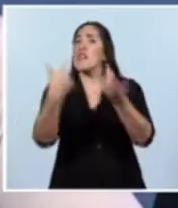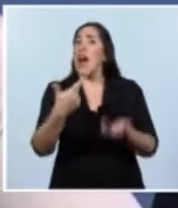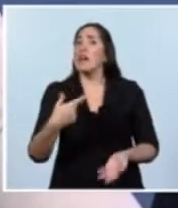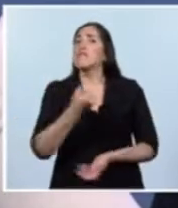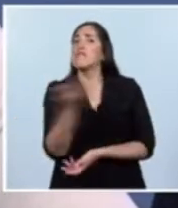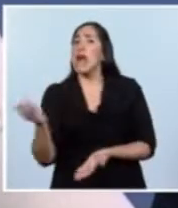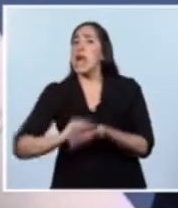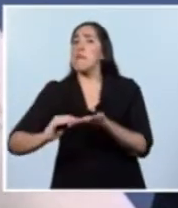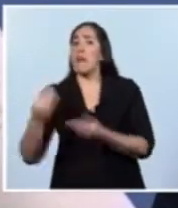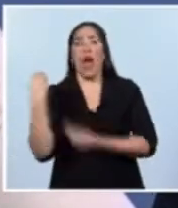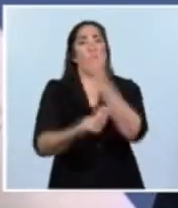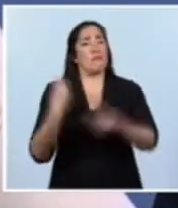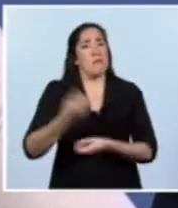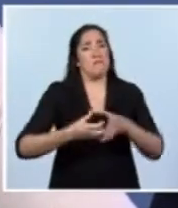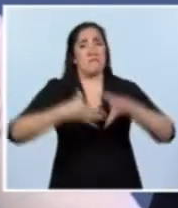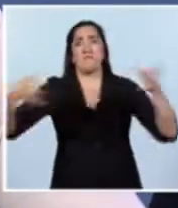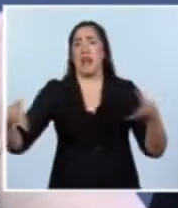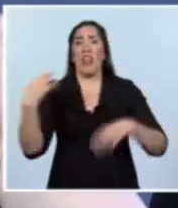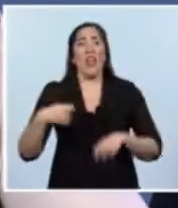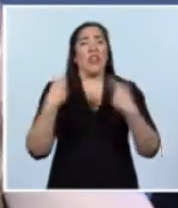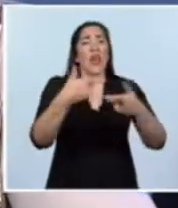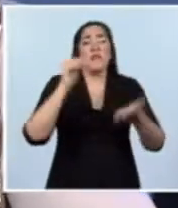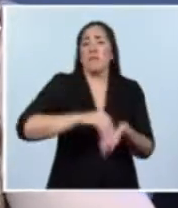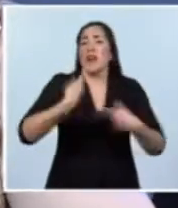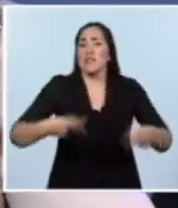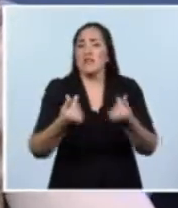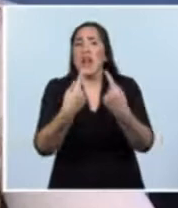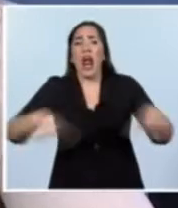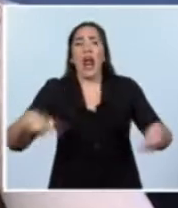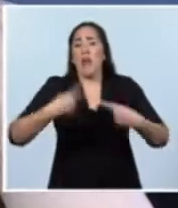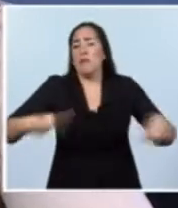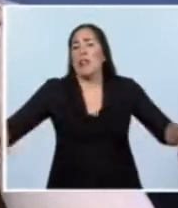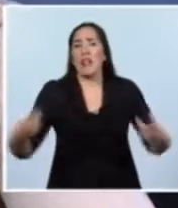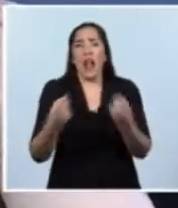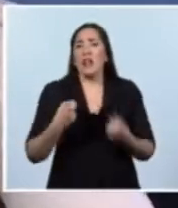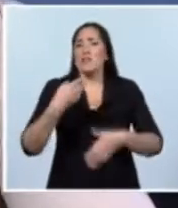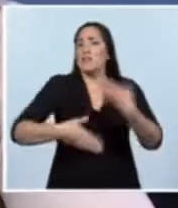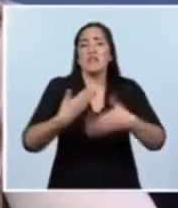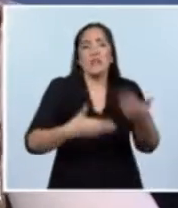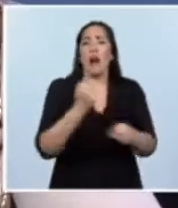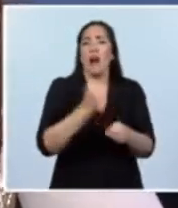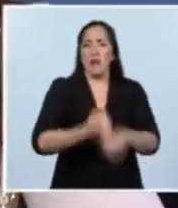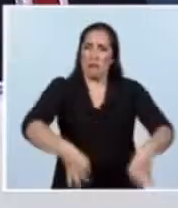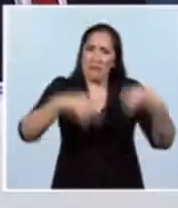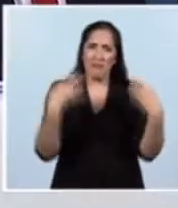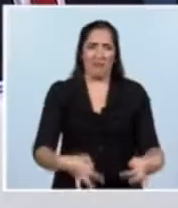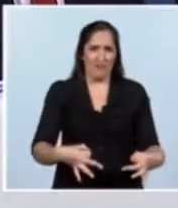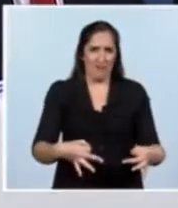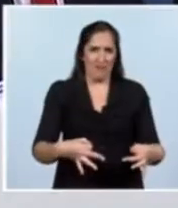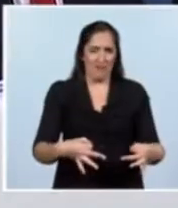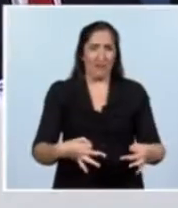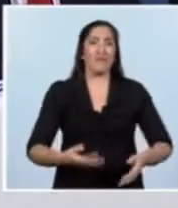empleados, de mayor cantidad de recursos, de mayor cantidad de elementos para que puedan hacerlo eficazmente.